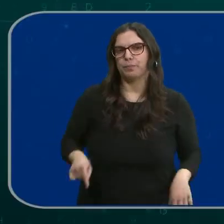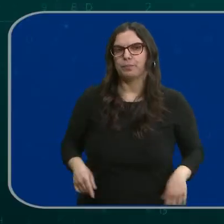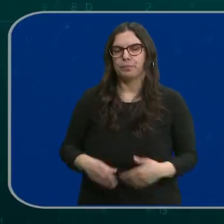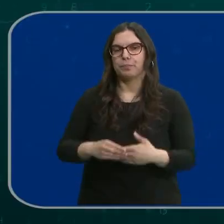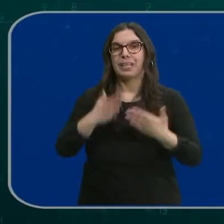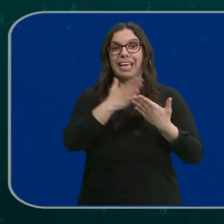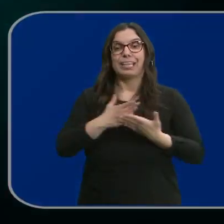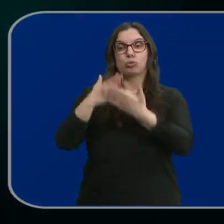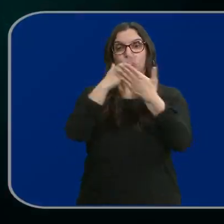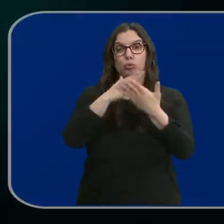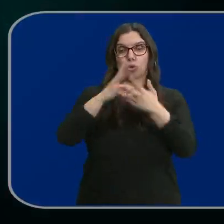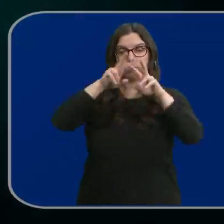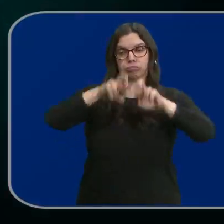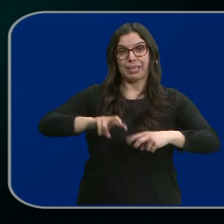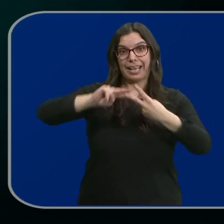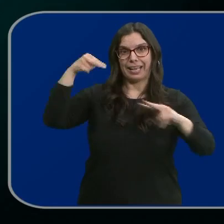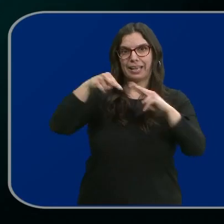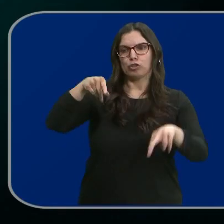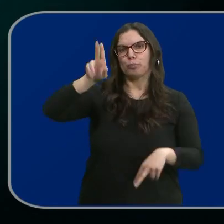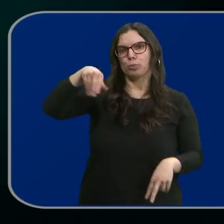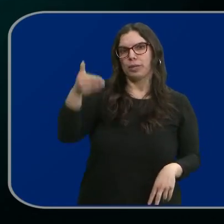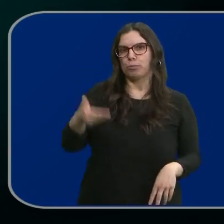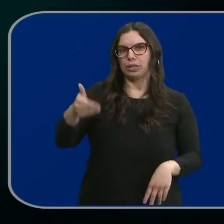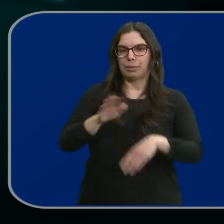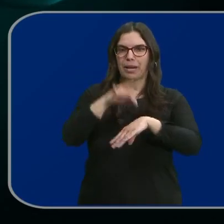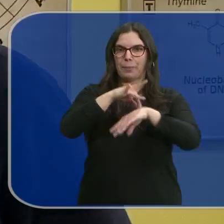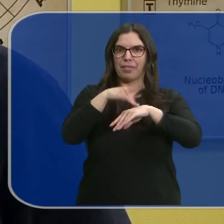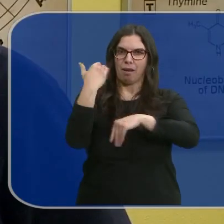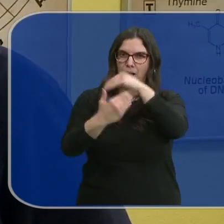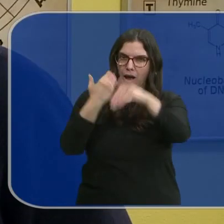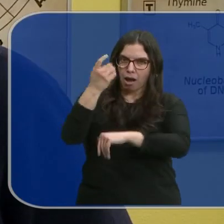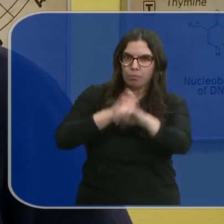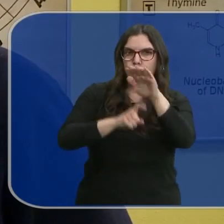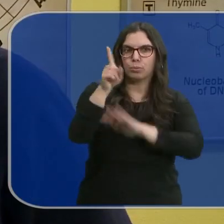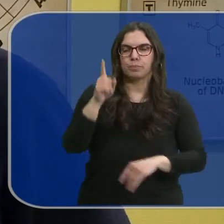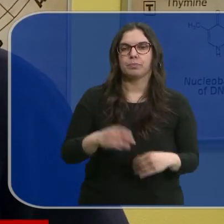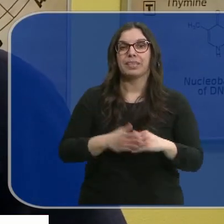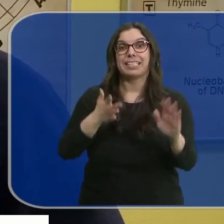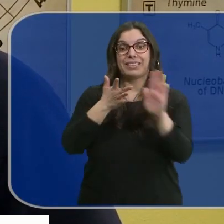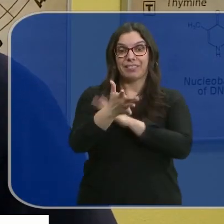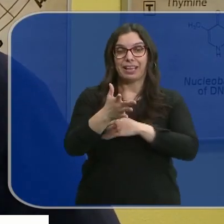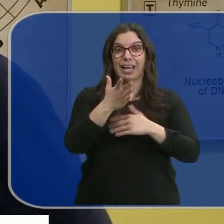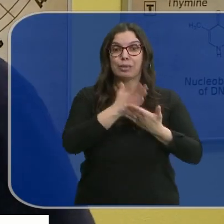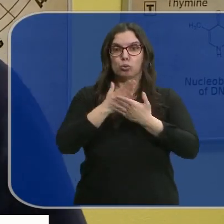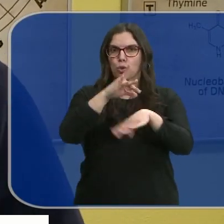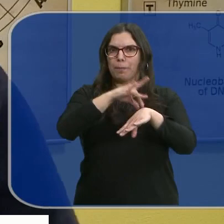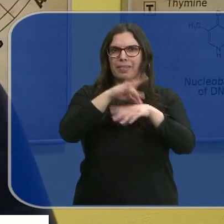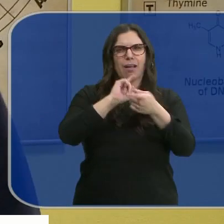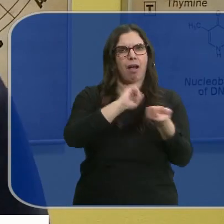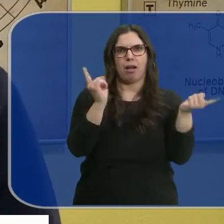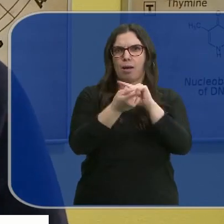El estudio de la genética es clave para que la medicina siga avanzando. Es un cambio en el paradigma de la medicina, es decir,